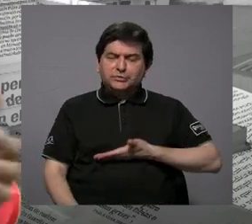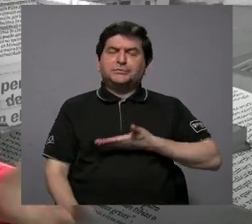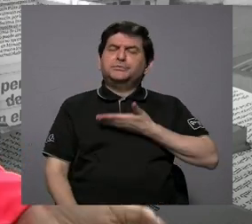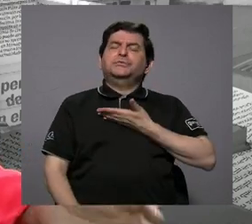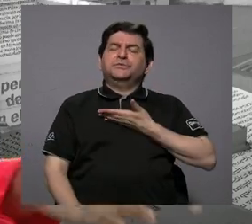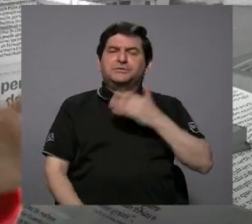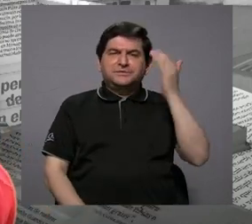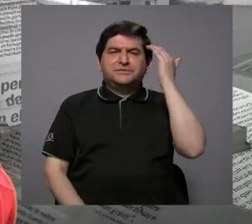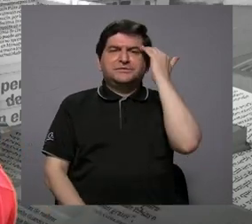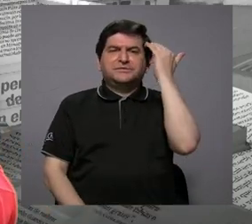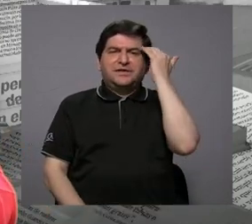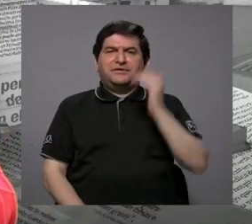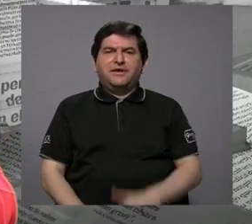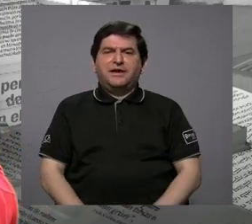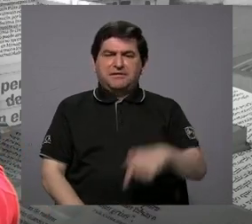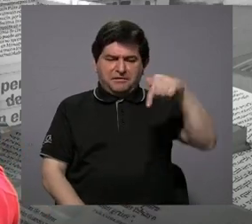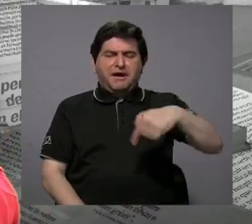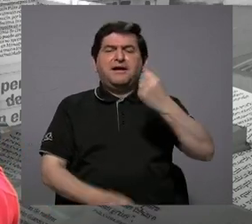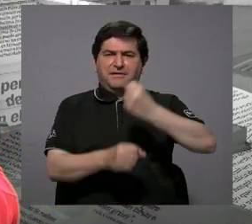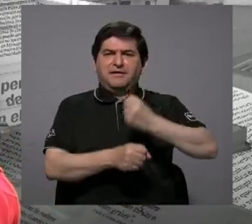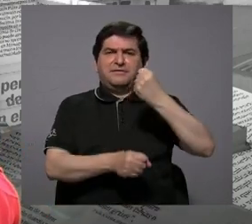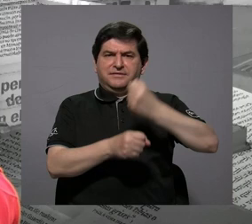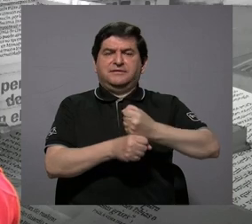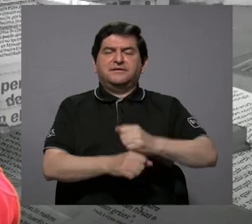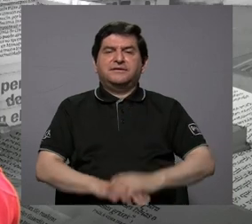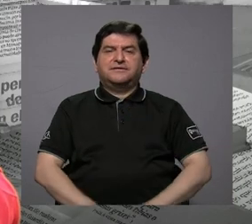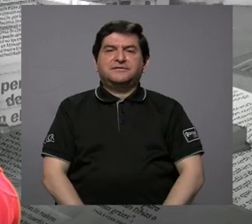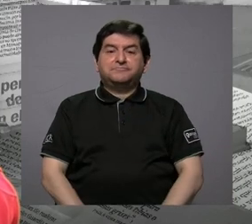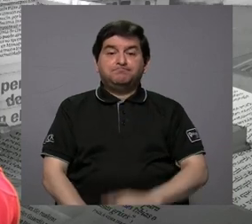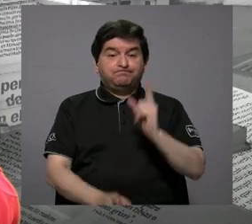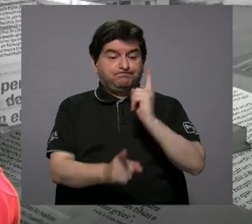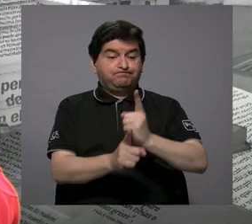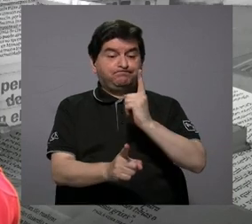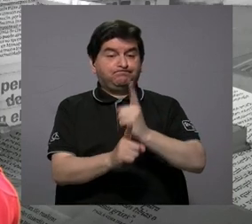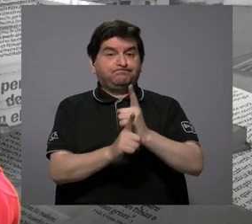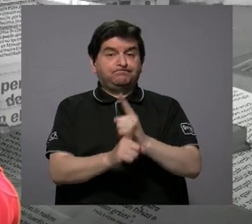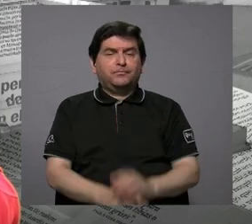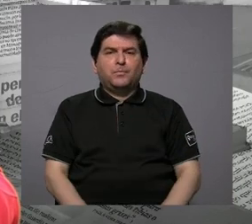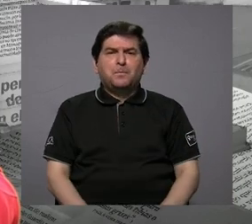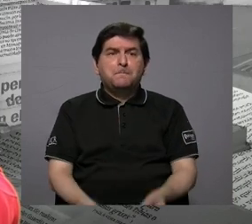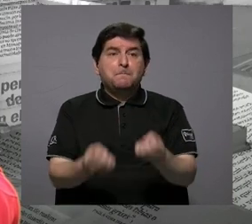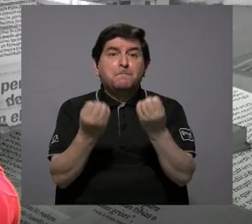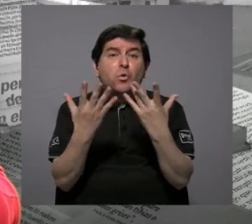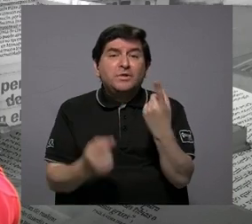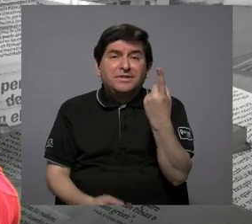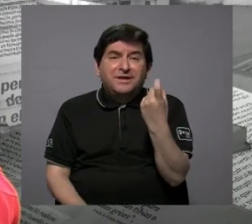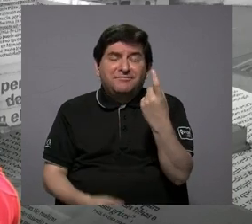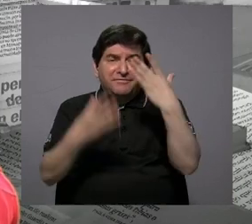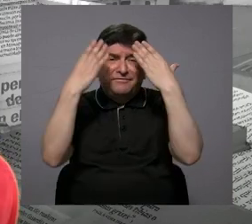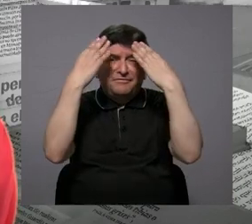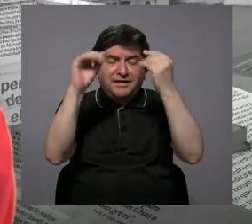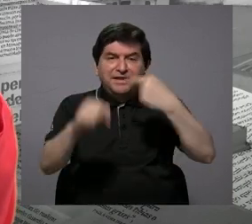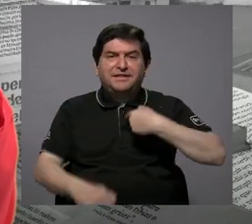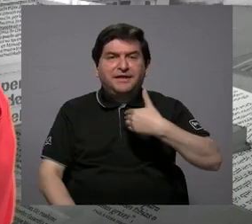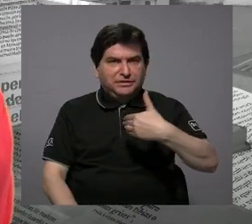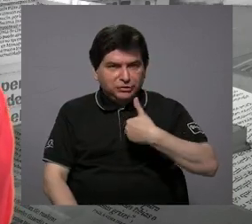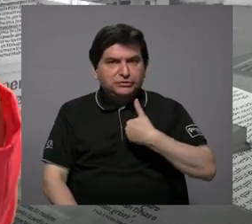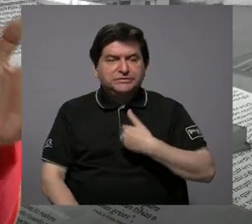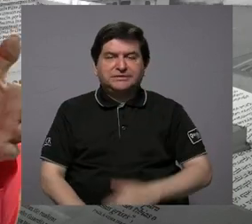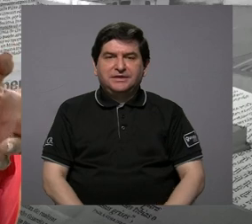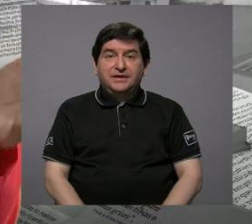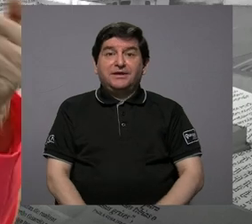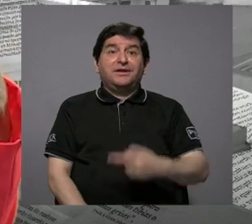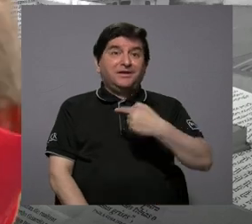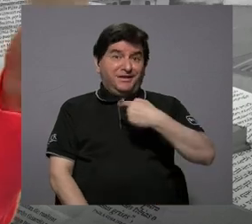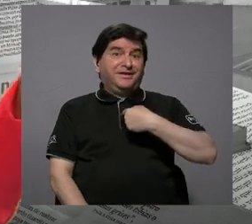siento sumamente orgullosa de saber que se está trabajando en eso porque efectivamente es mucha la falta de información que